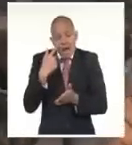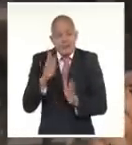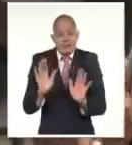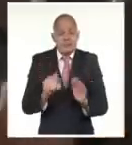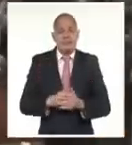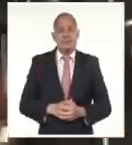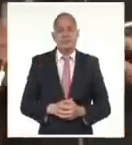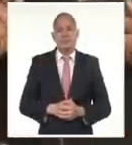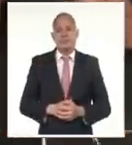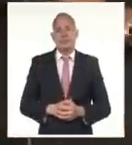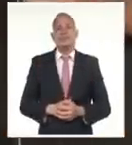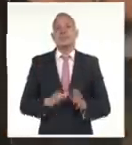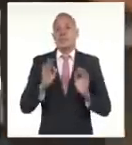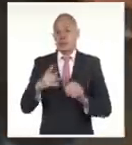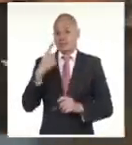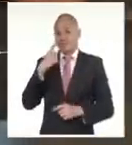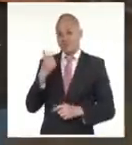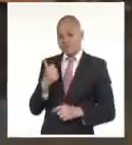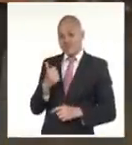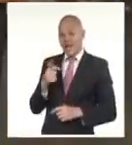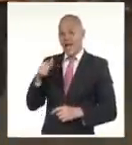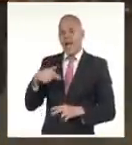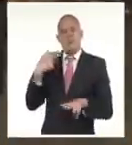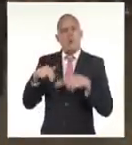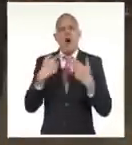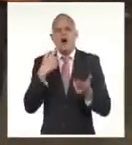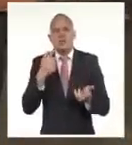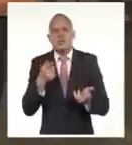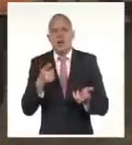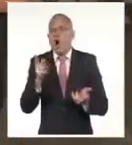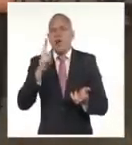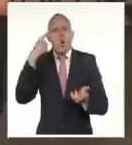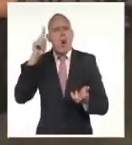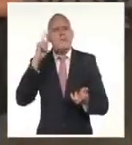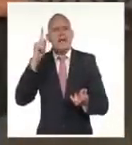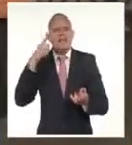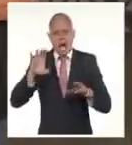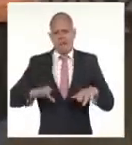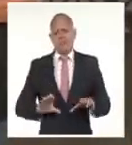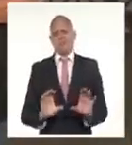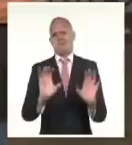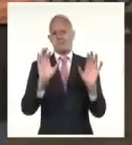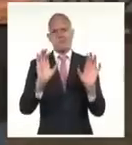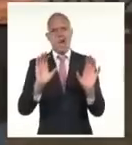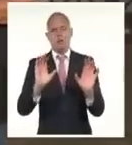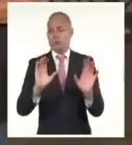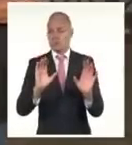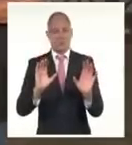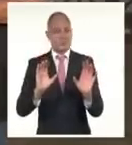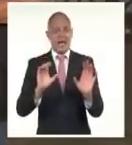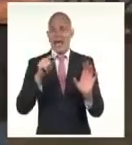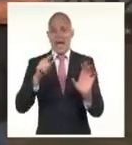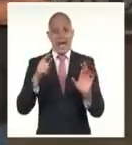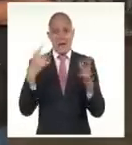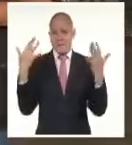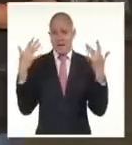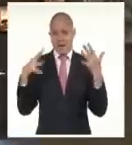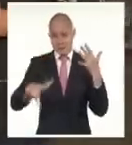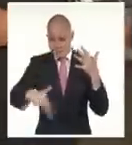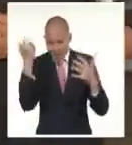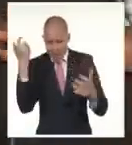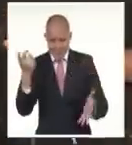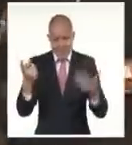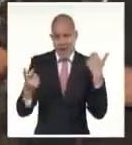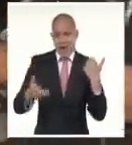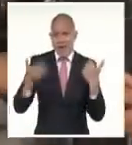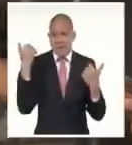Trabajos que hay que reiterar que son manuales porque los equipos, la maquinaria no puede llegar hasta allá. Sí, nosotros hemos incluso